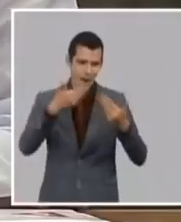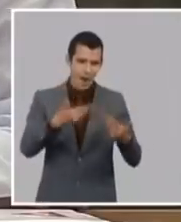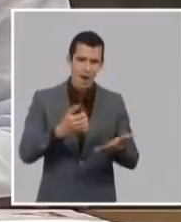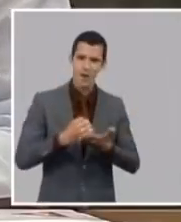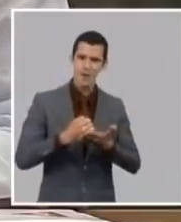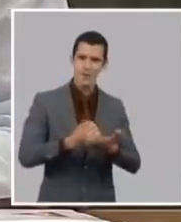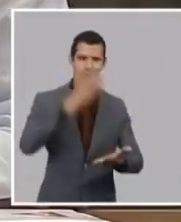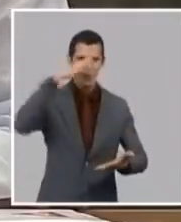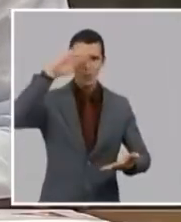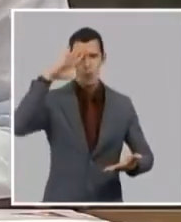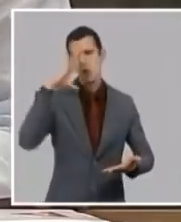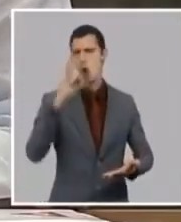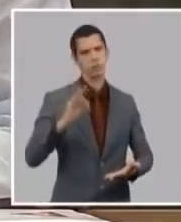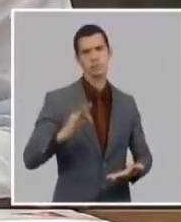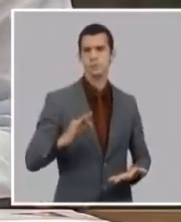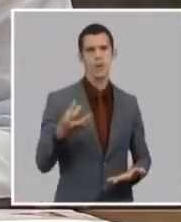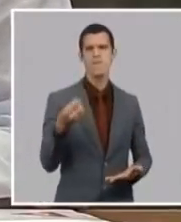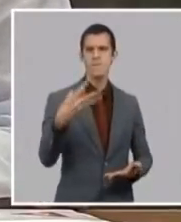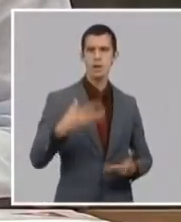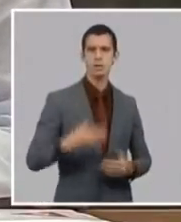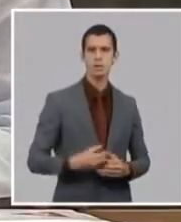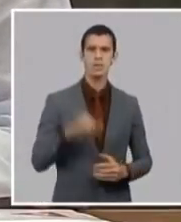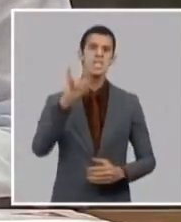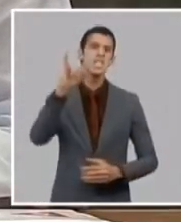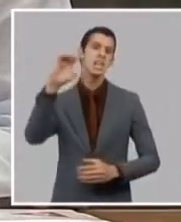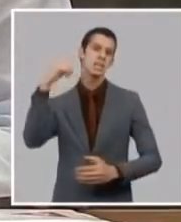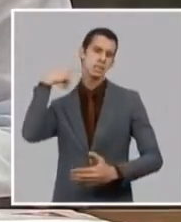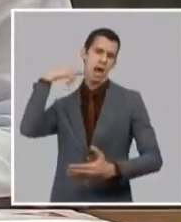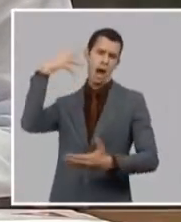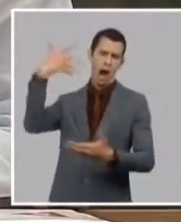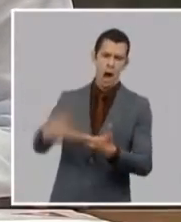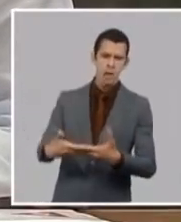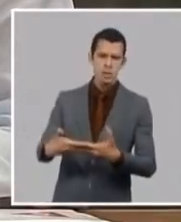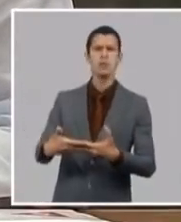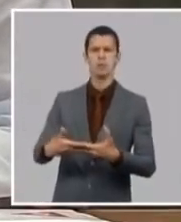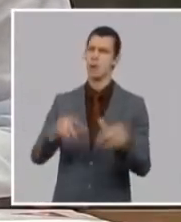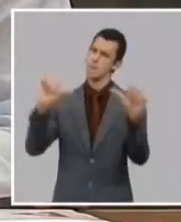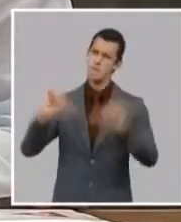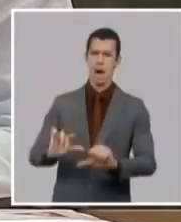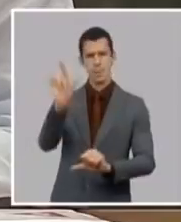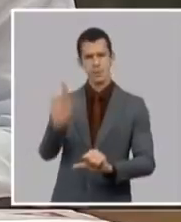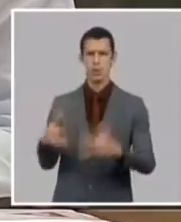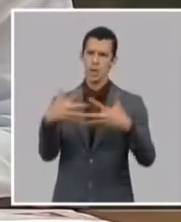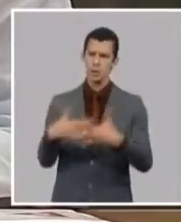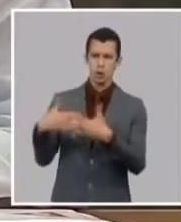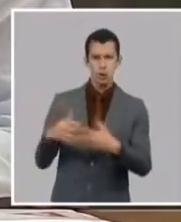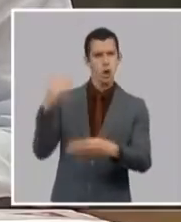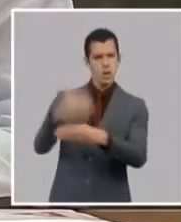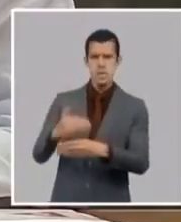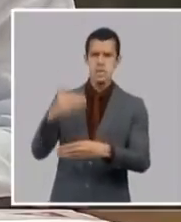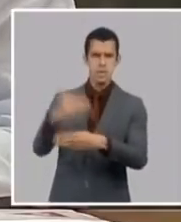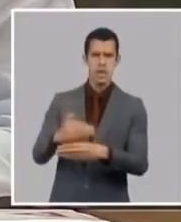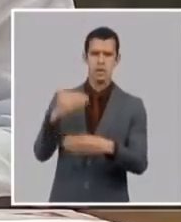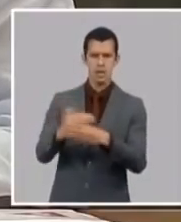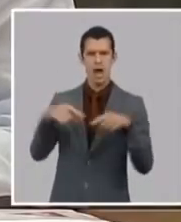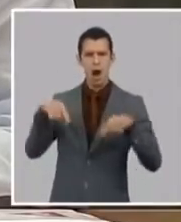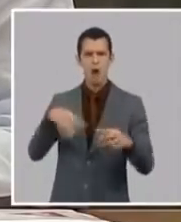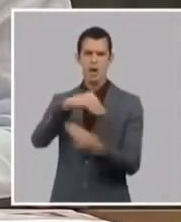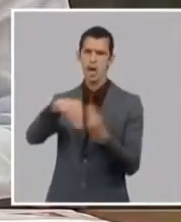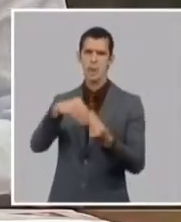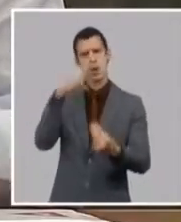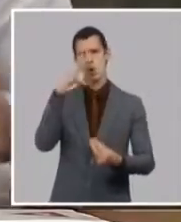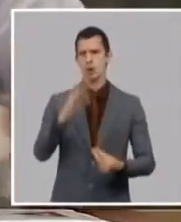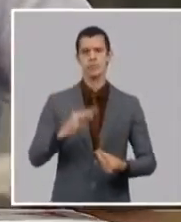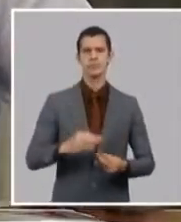así ha sido siempre en estos 60 años por lo tanto hay que defender asegurar y sostener